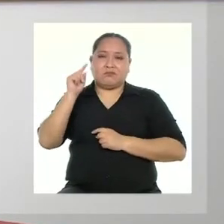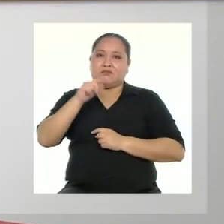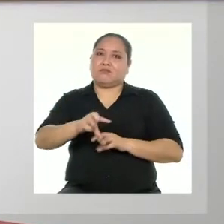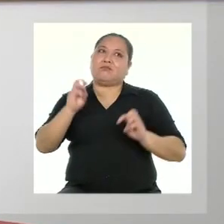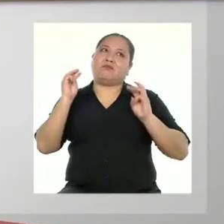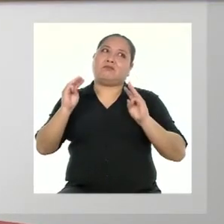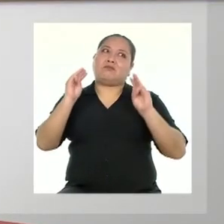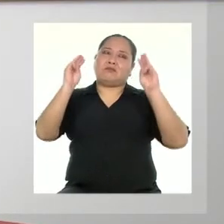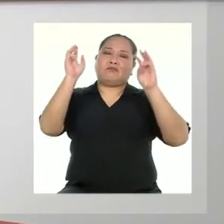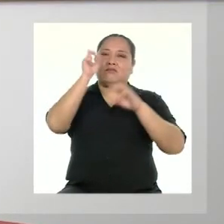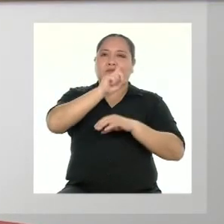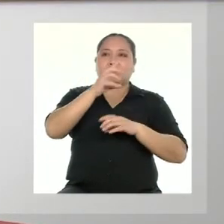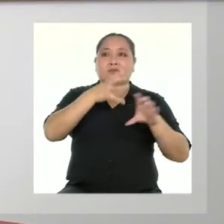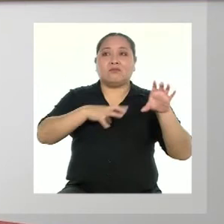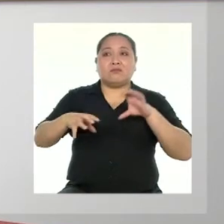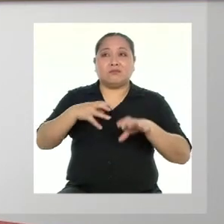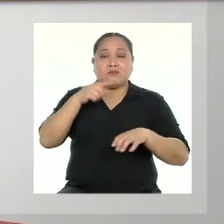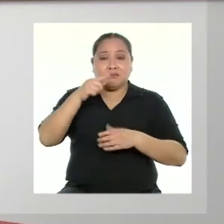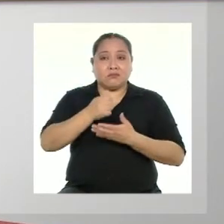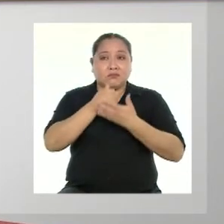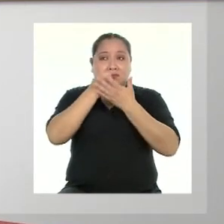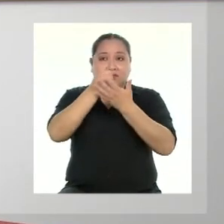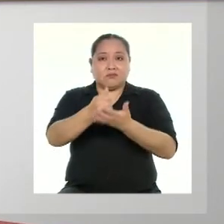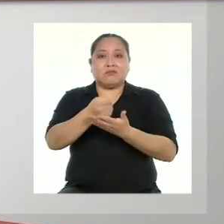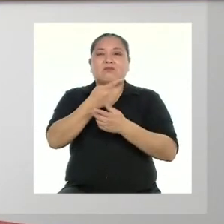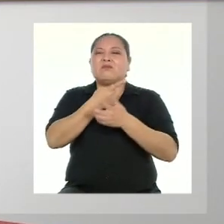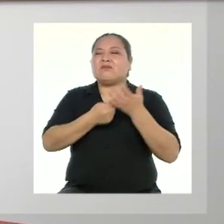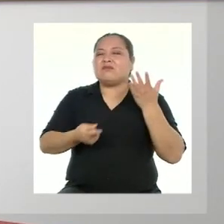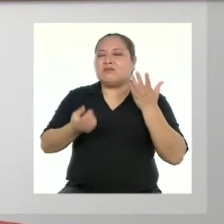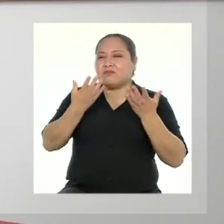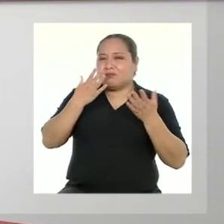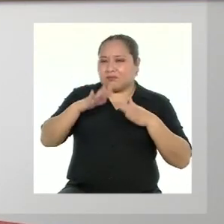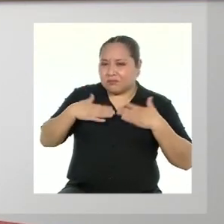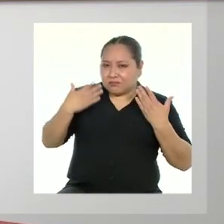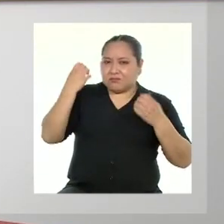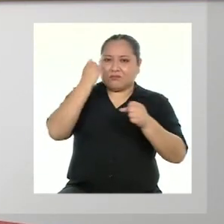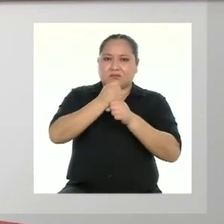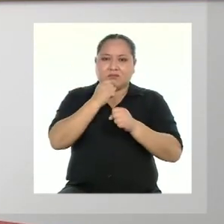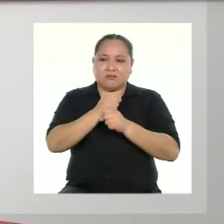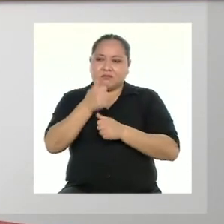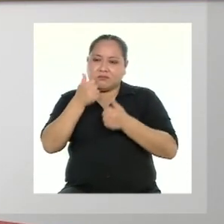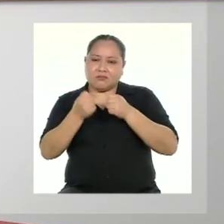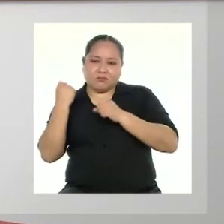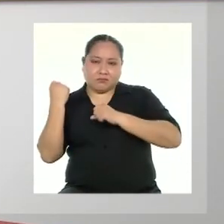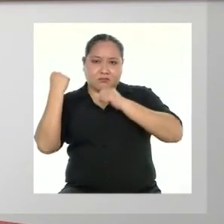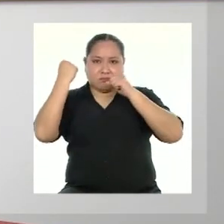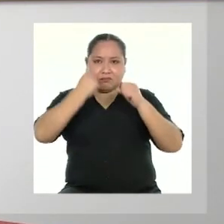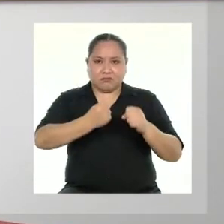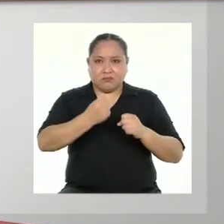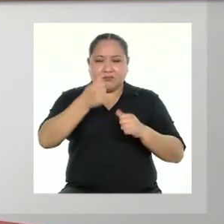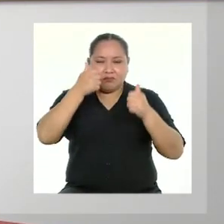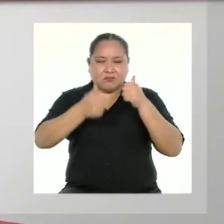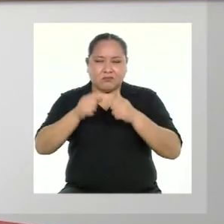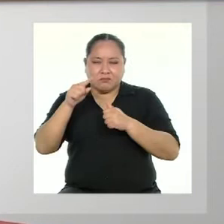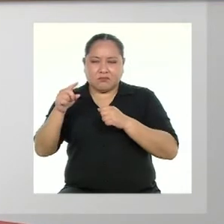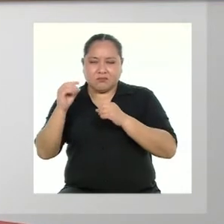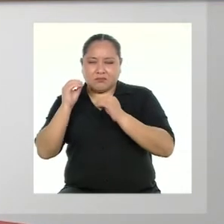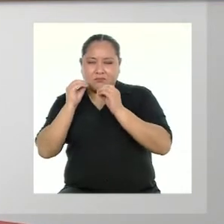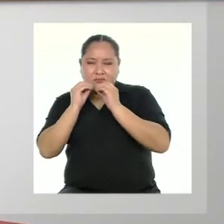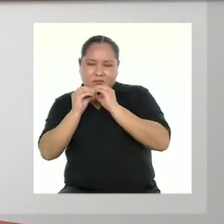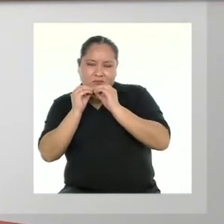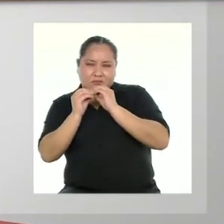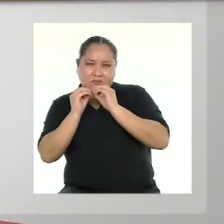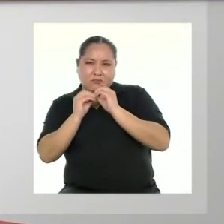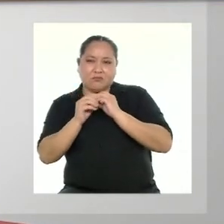hacerlo nos ayuda a identificar qué cosas podemos trabajar cuál es potenciar y para cuál es prepararnos